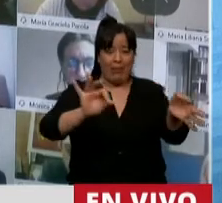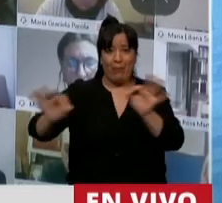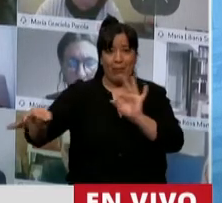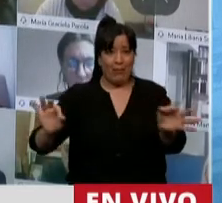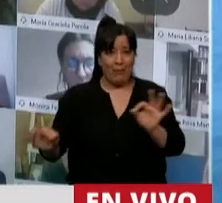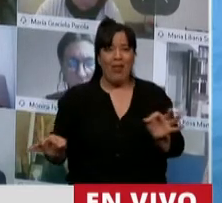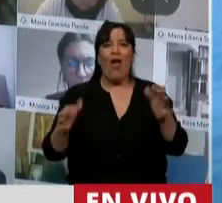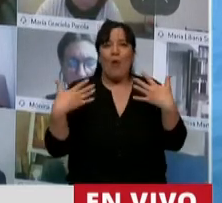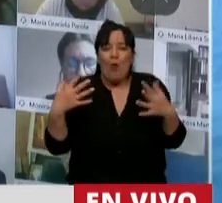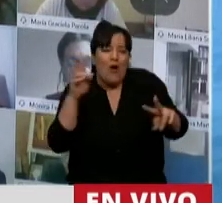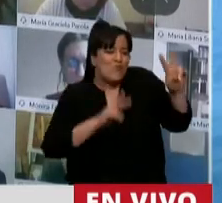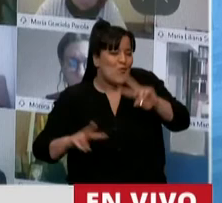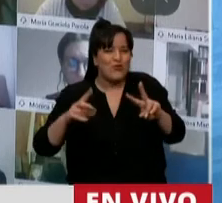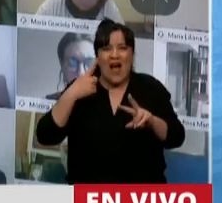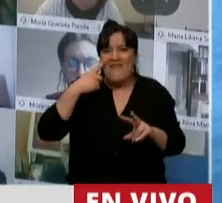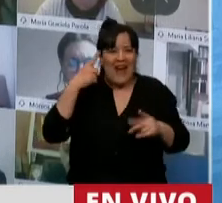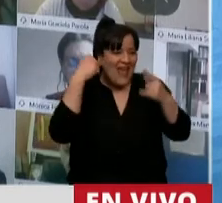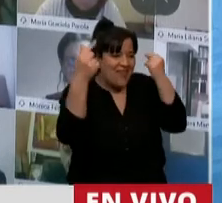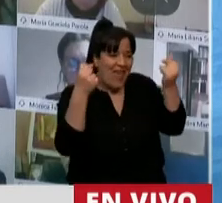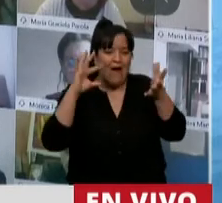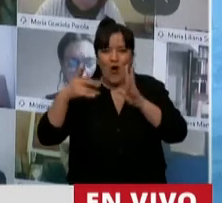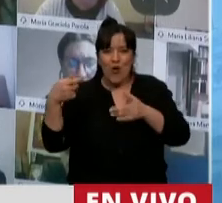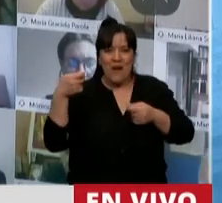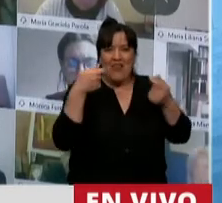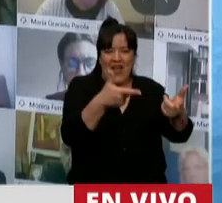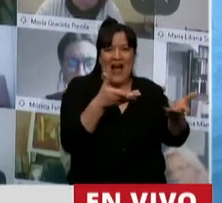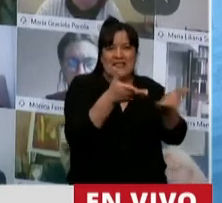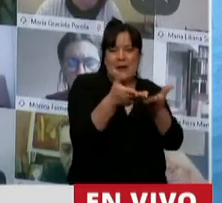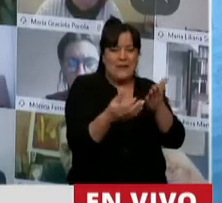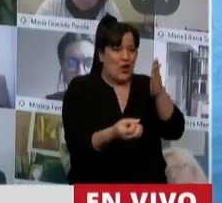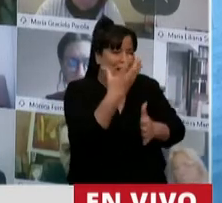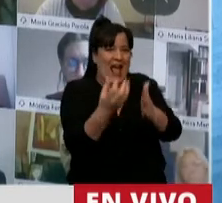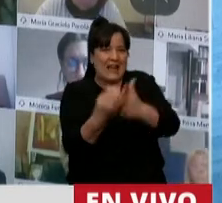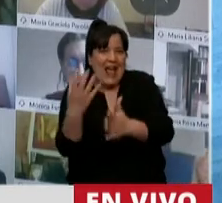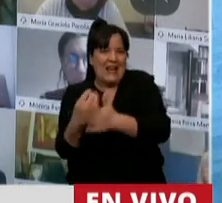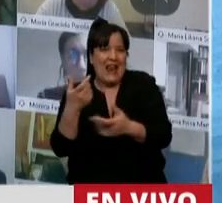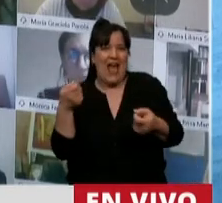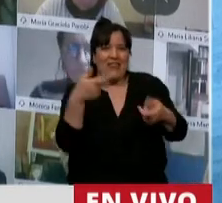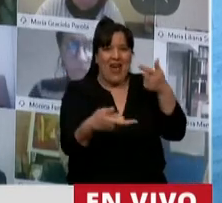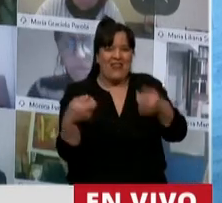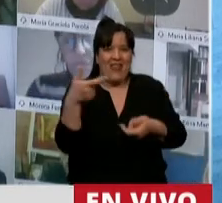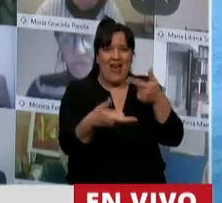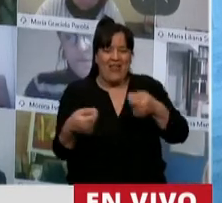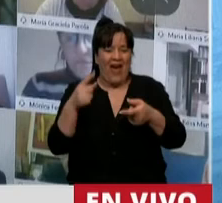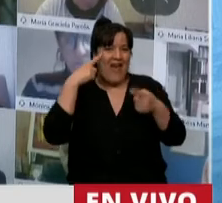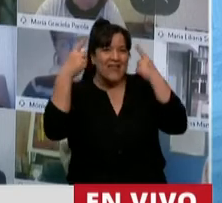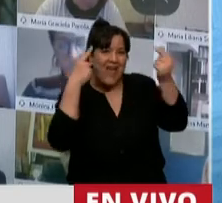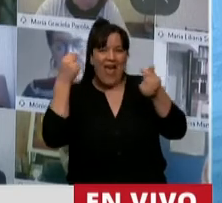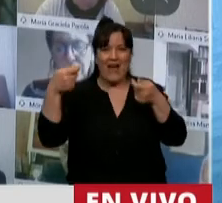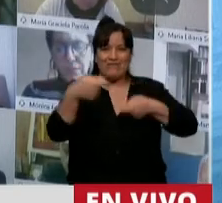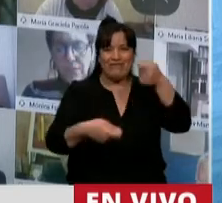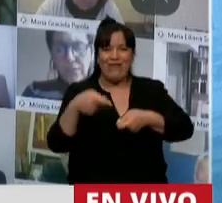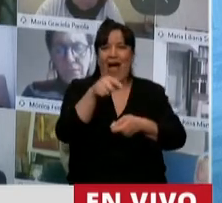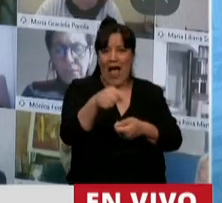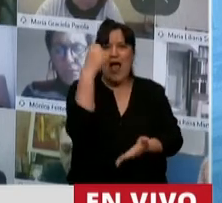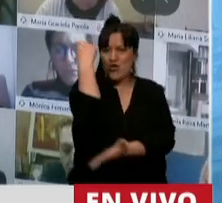situación tratan de buscar de qué forma complementan servicios para tratar de generar eso, y esto en definitiva no solamente genera una